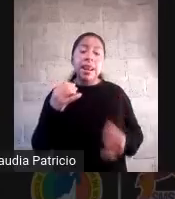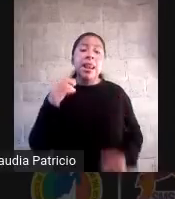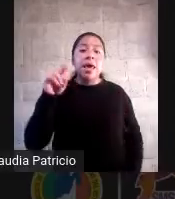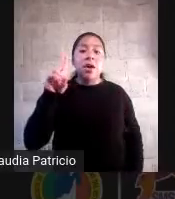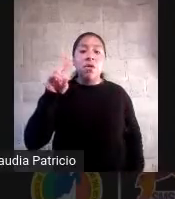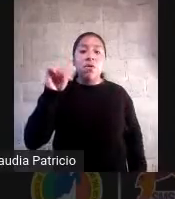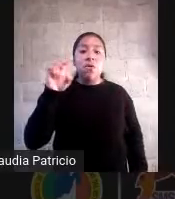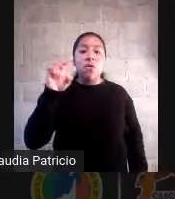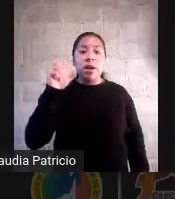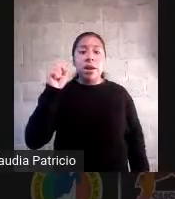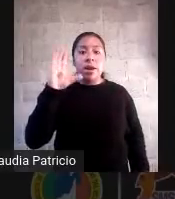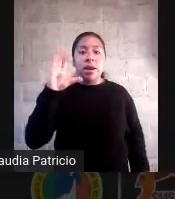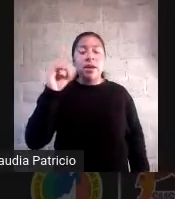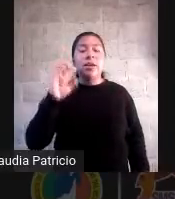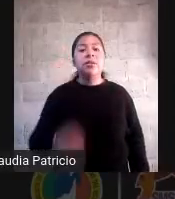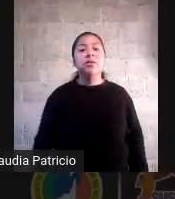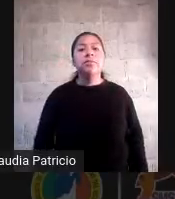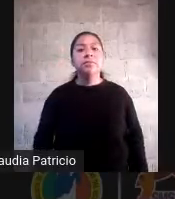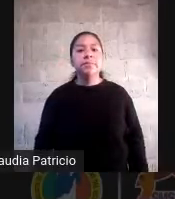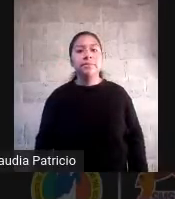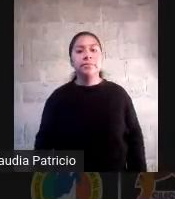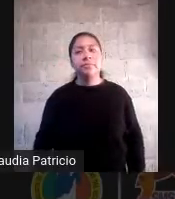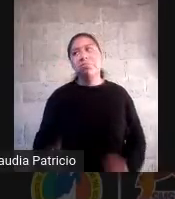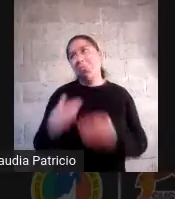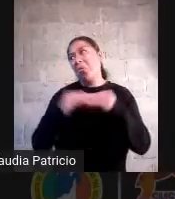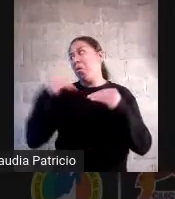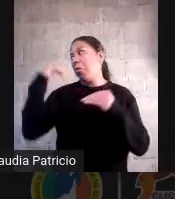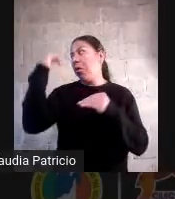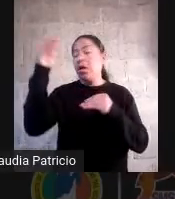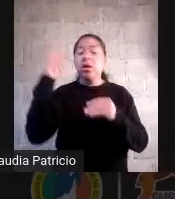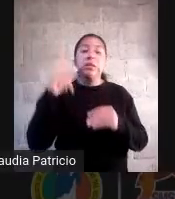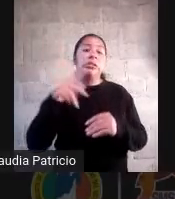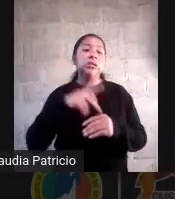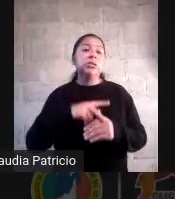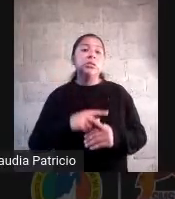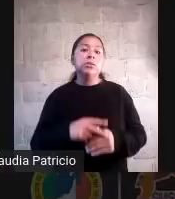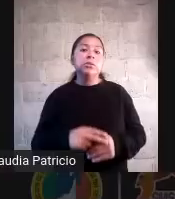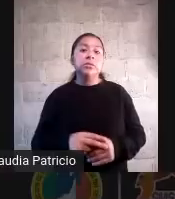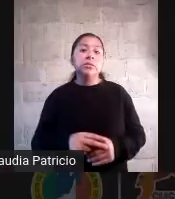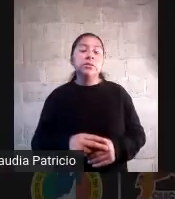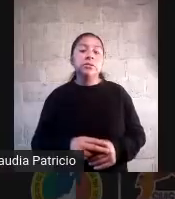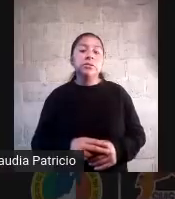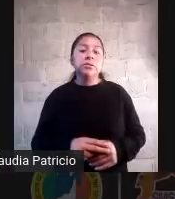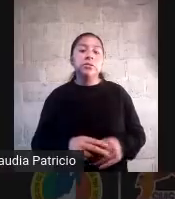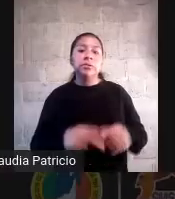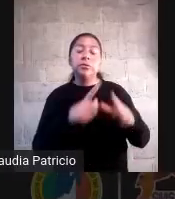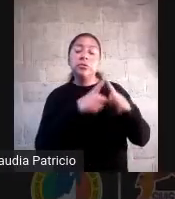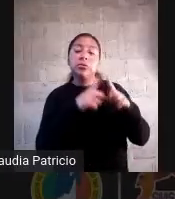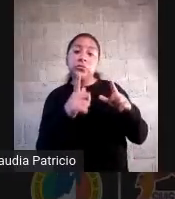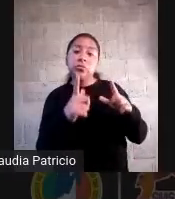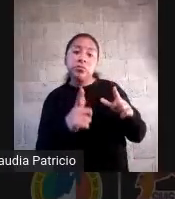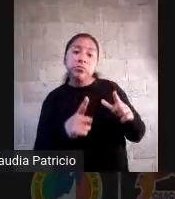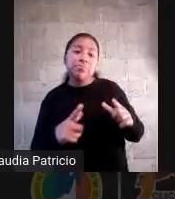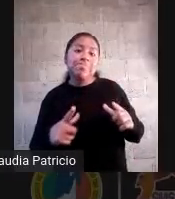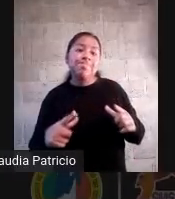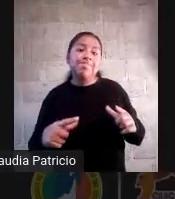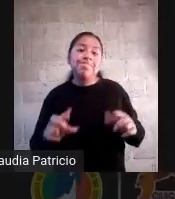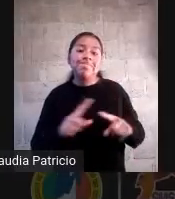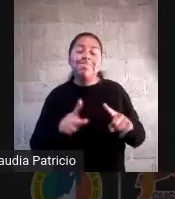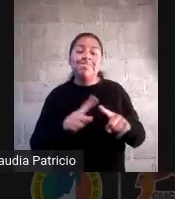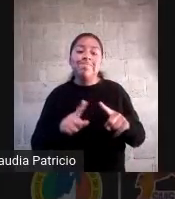desarrollados y los envías de desarrollo están regulados por estos organismos pues las los exhortos las